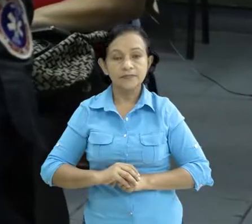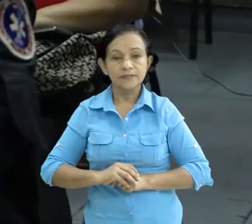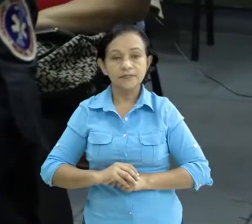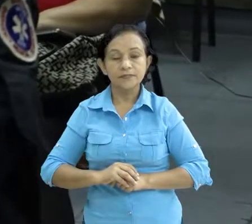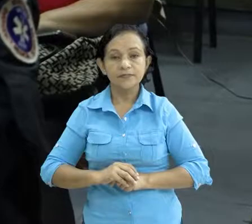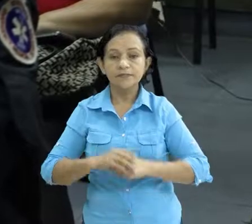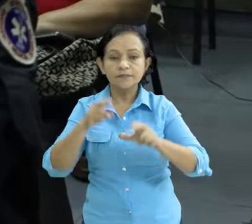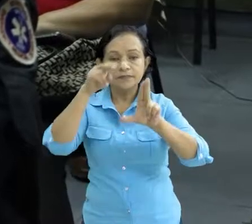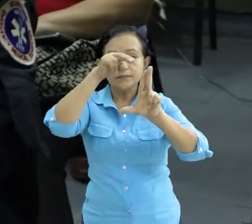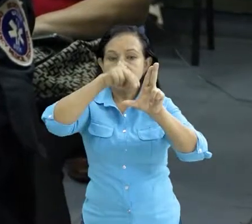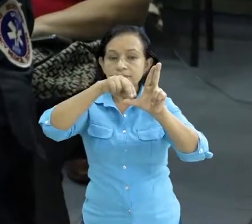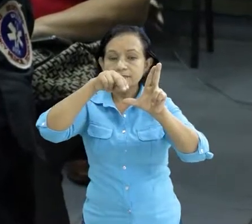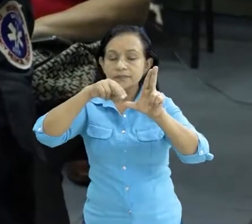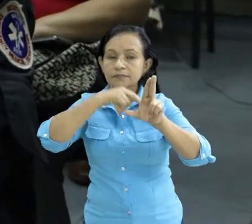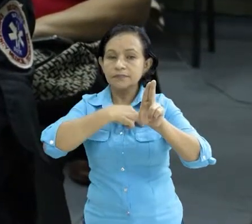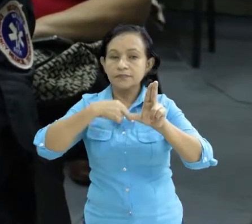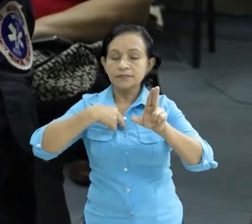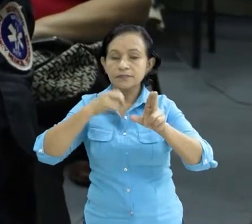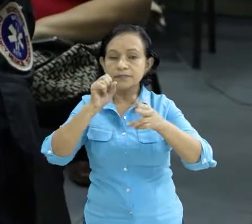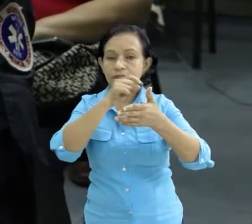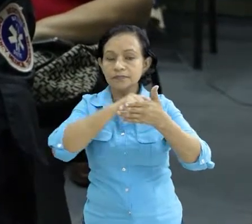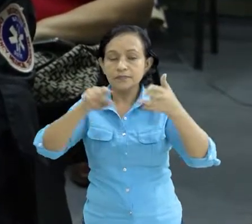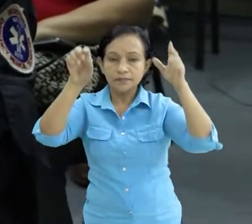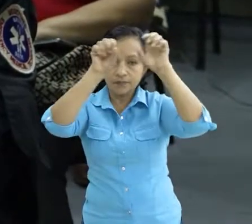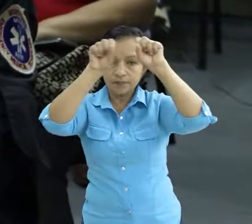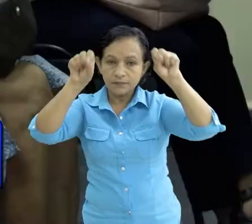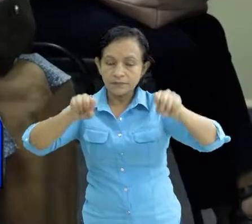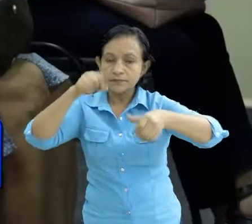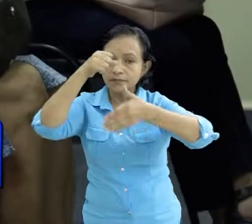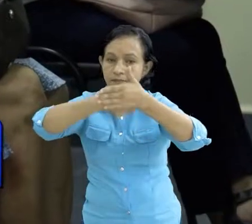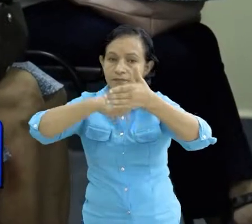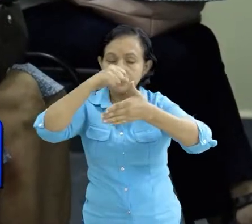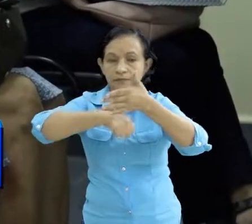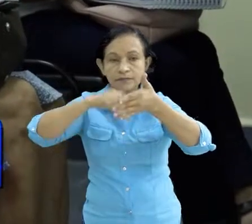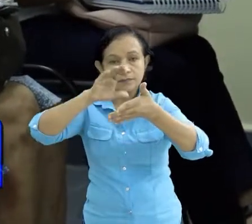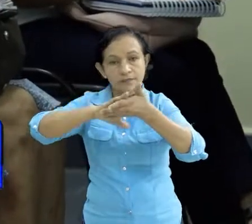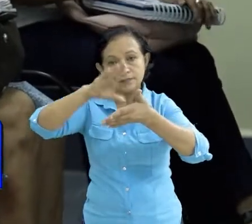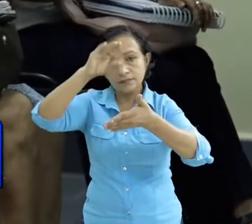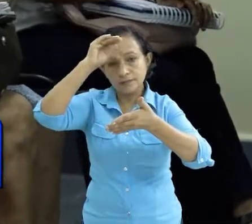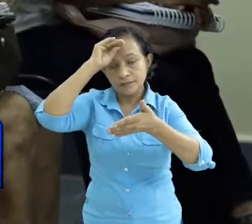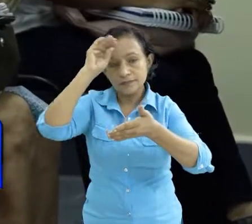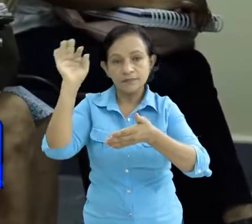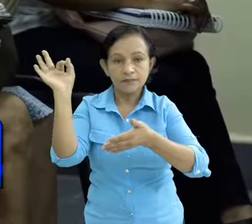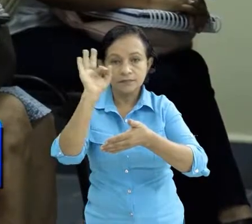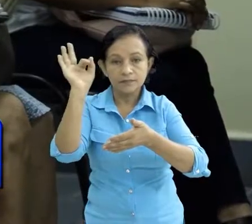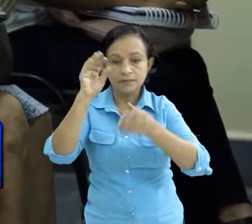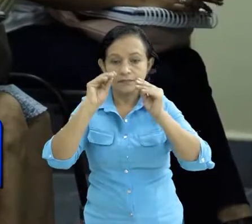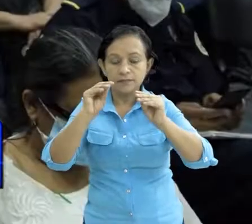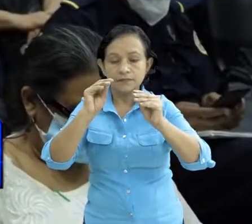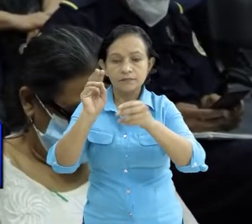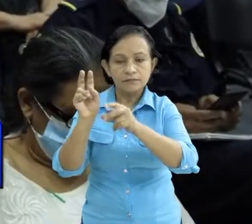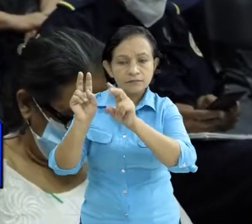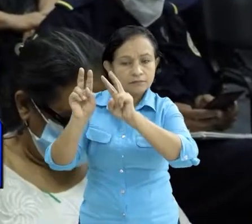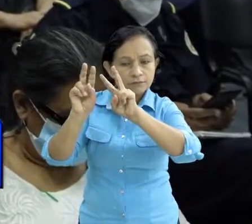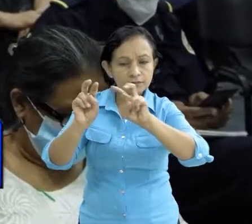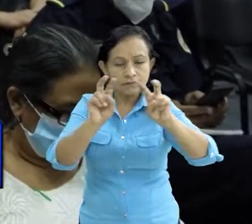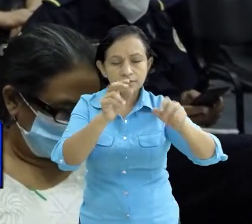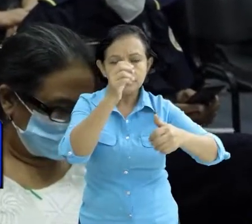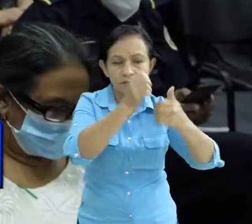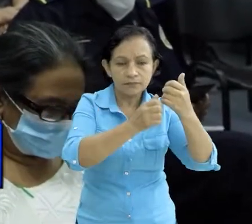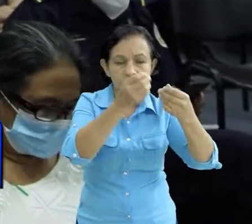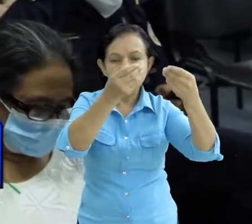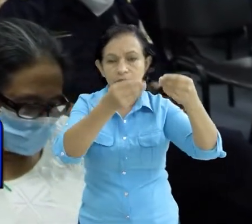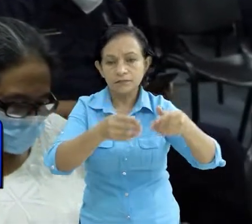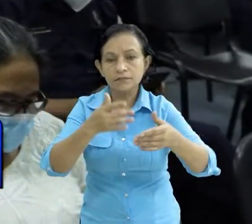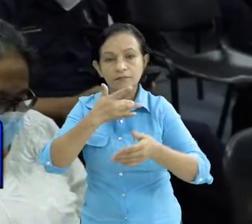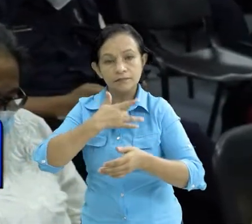el SINAPER realizó esta semana un taller de fortalecimiento de conocimientos de la metodología para la evaluación de daños pérdidas